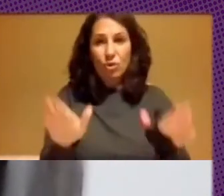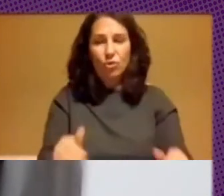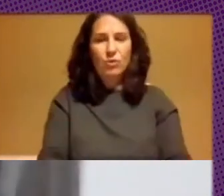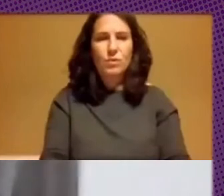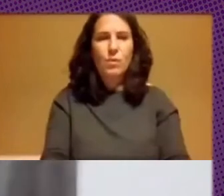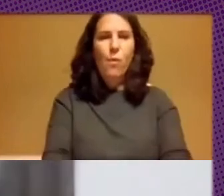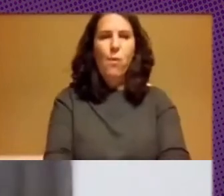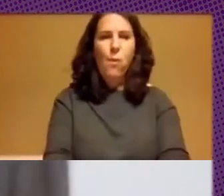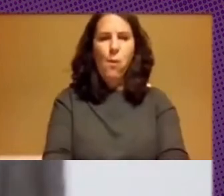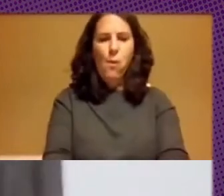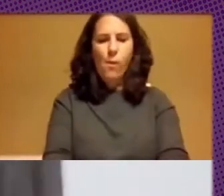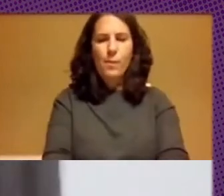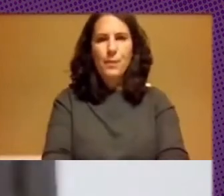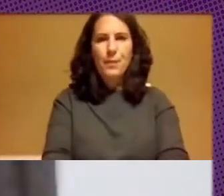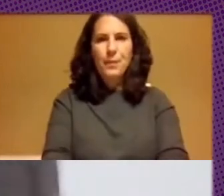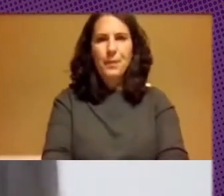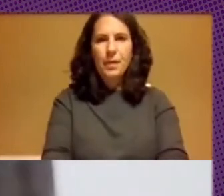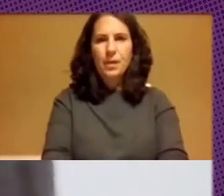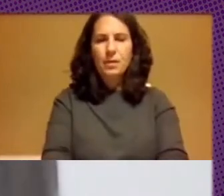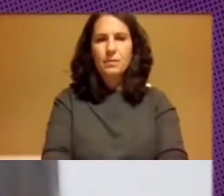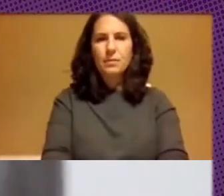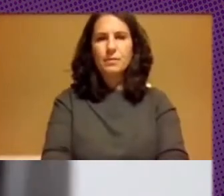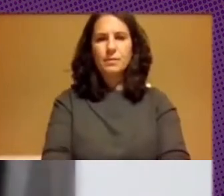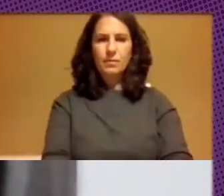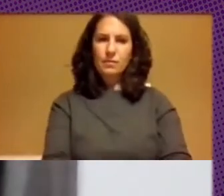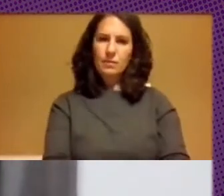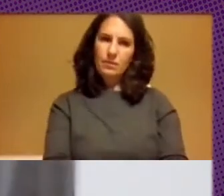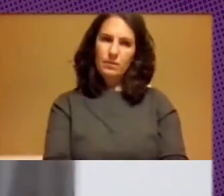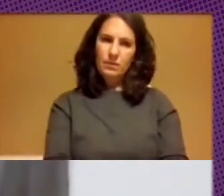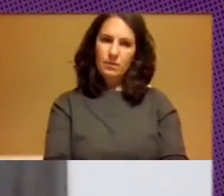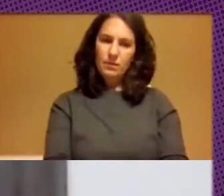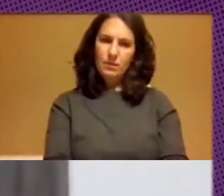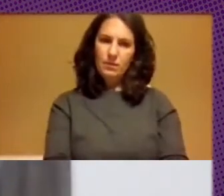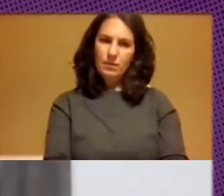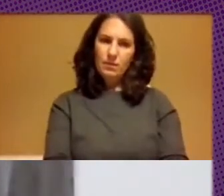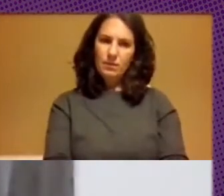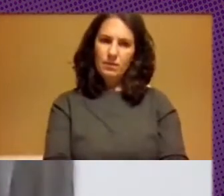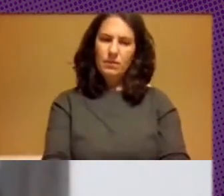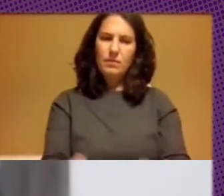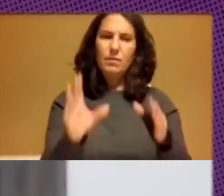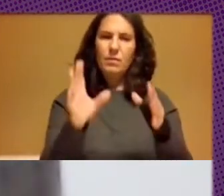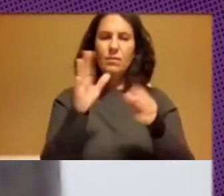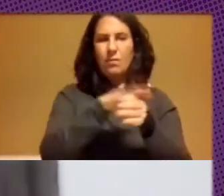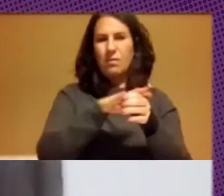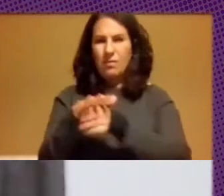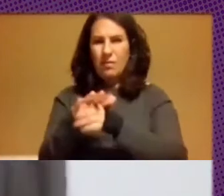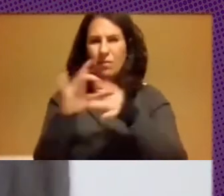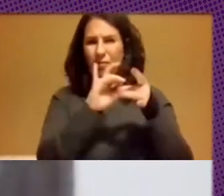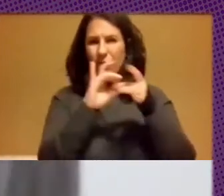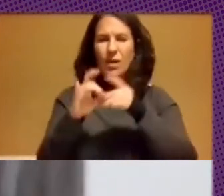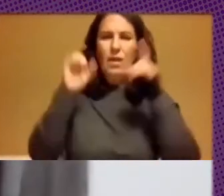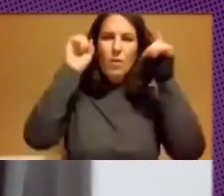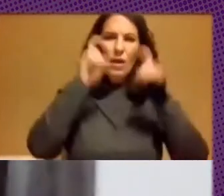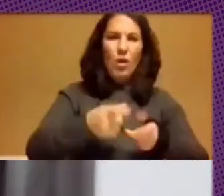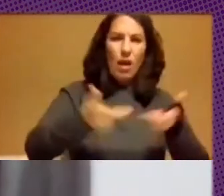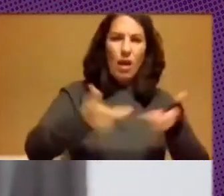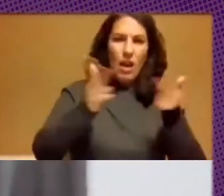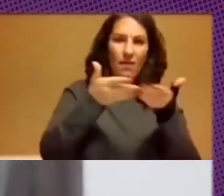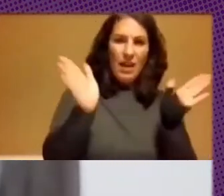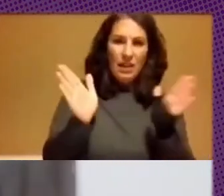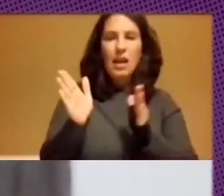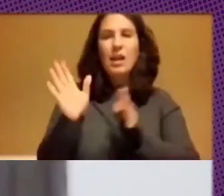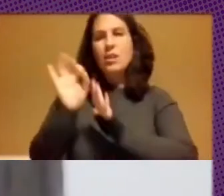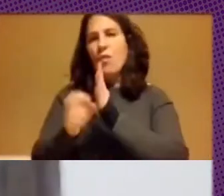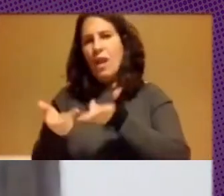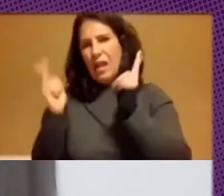Quisiera conectar, porque inicialmente no han estado conectados muy fuertemente los movimientos de educación abierta con los movimientos de software